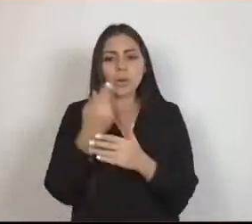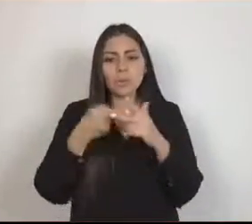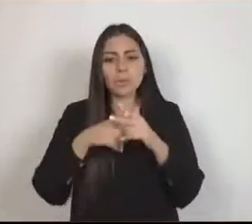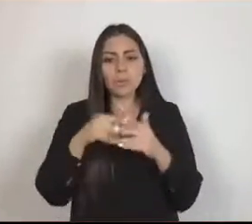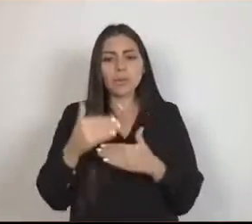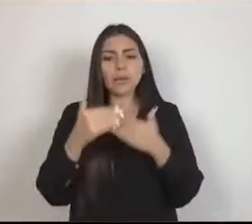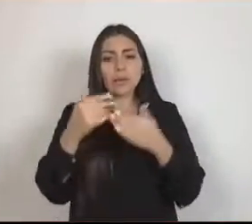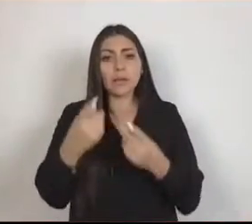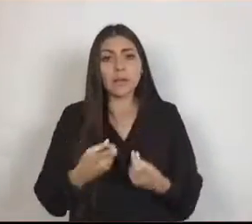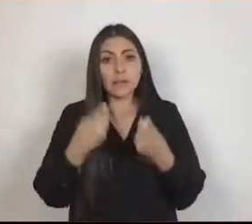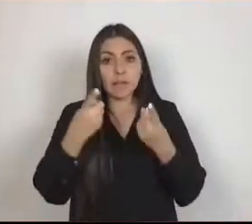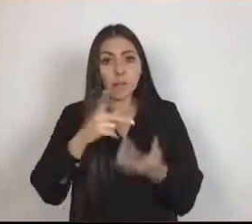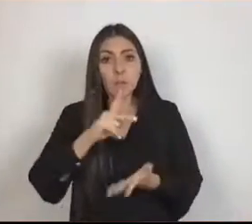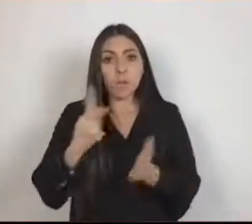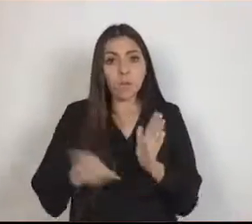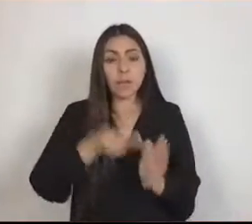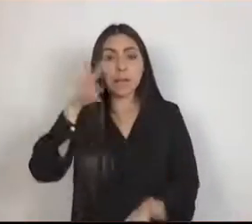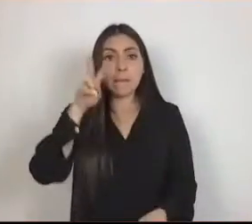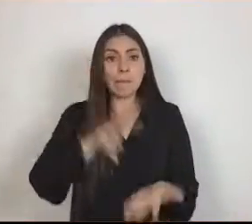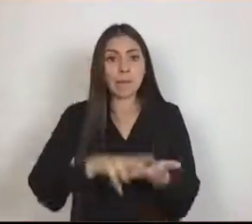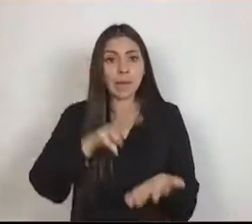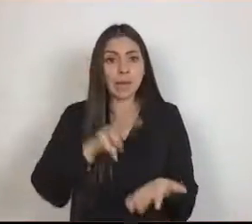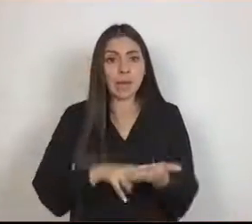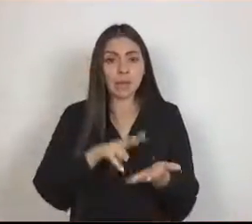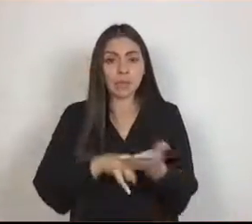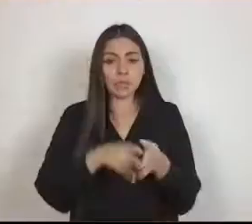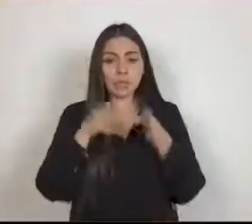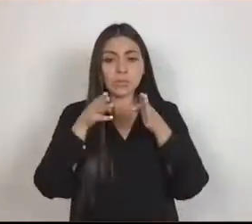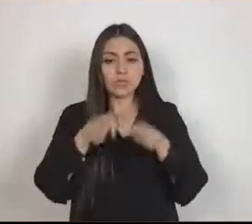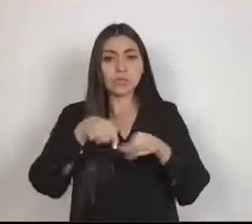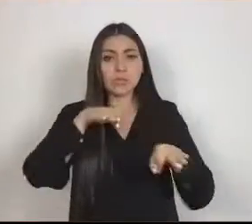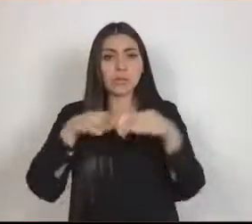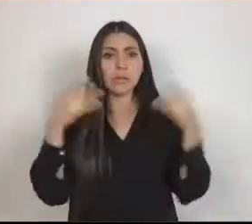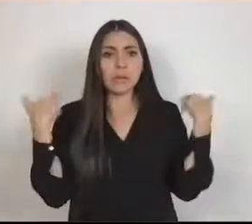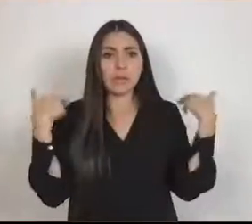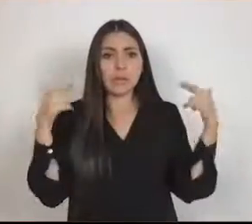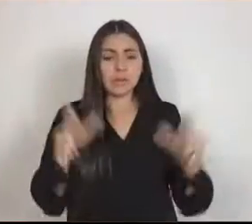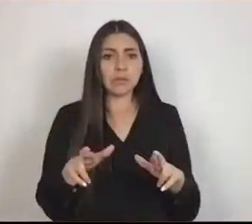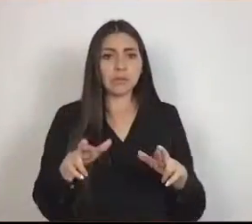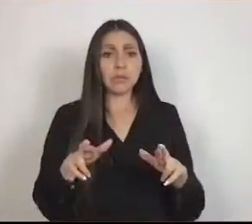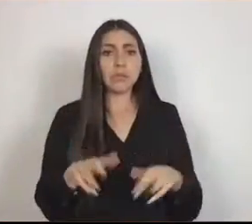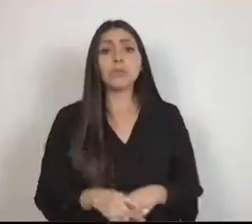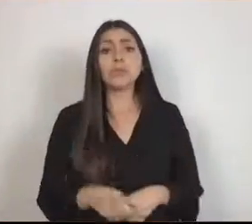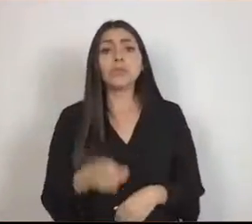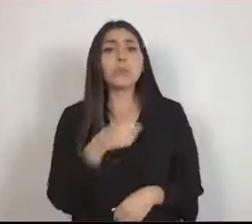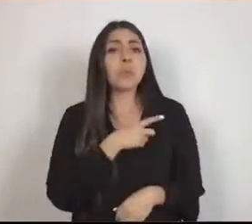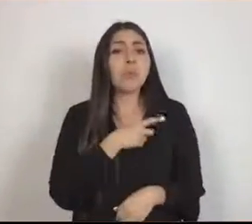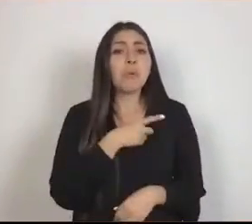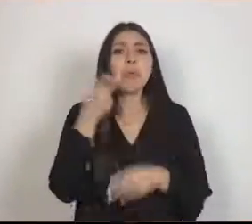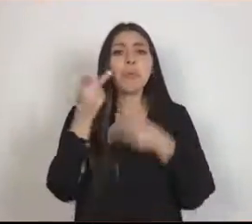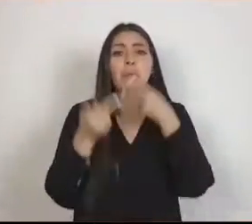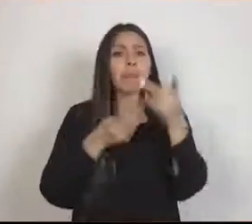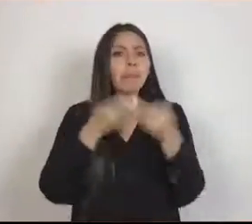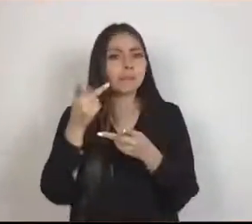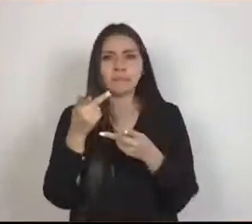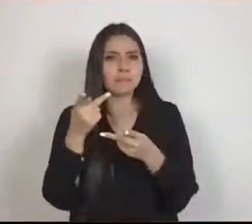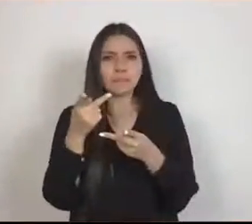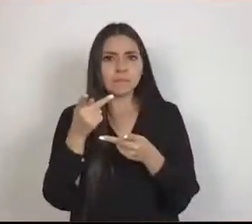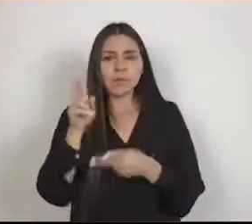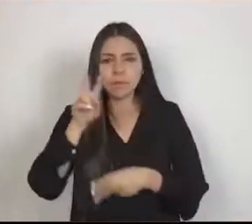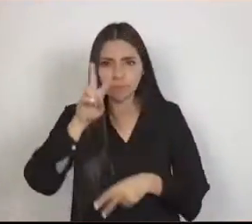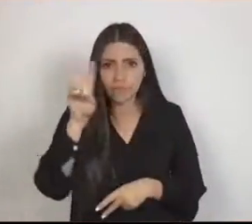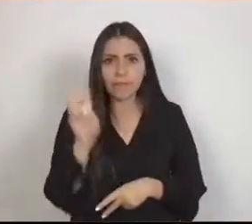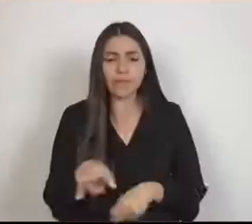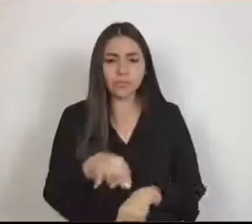y dignifique la labor docente, ya no sólo en el discurso, sino en hechos concretos,